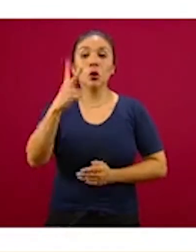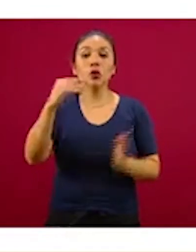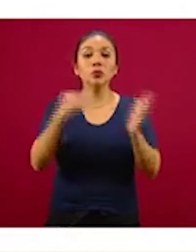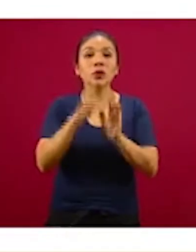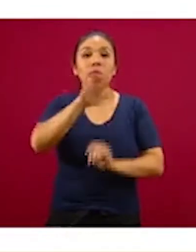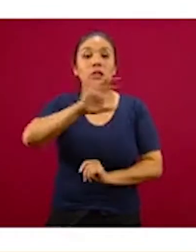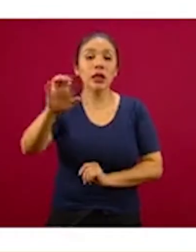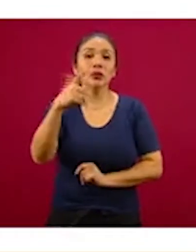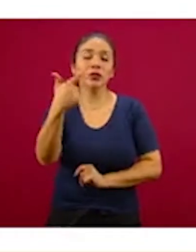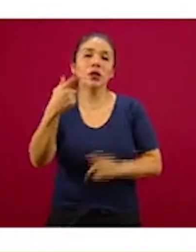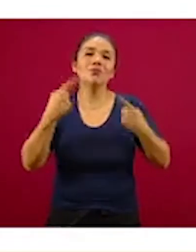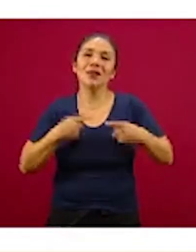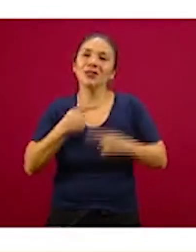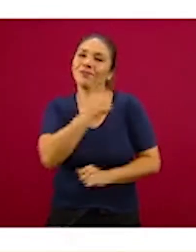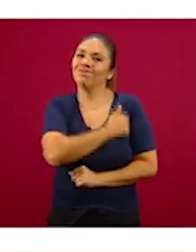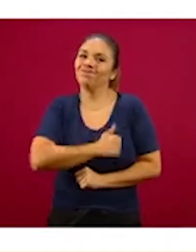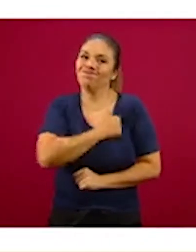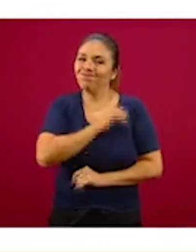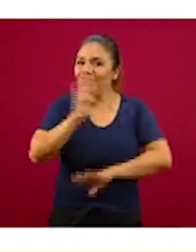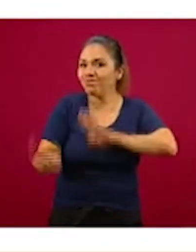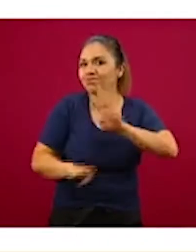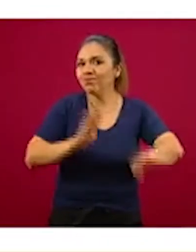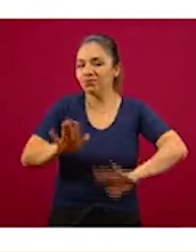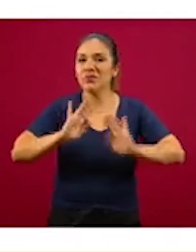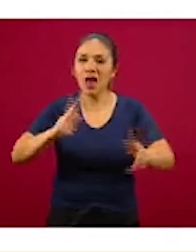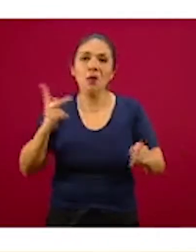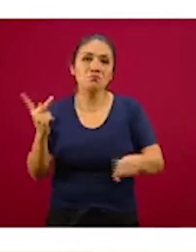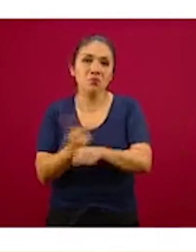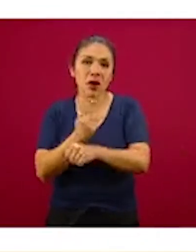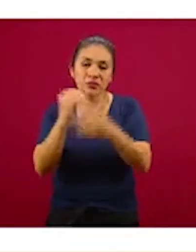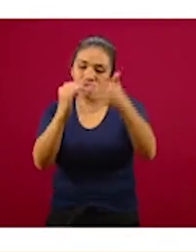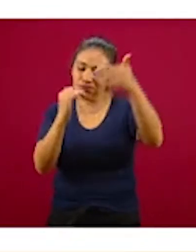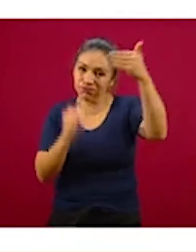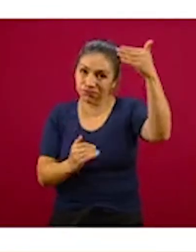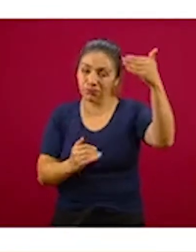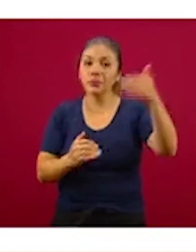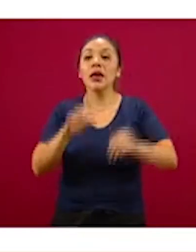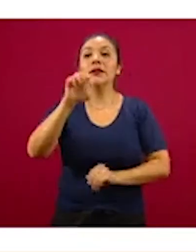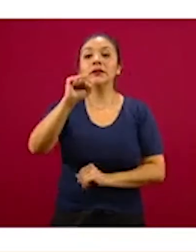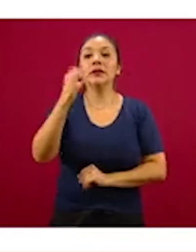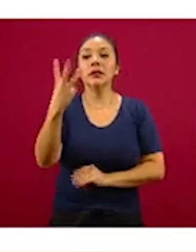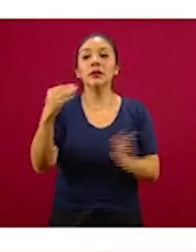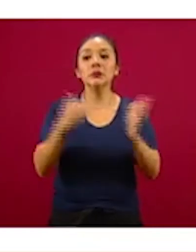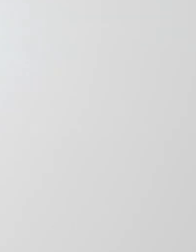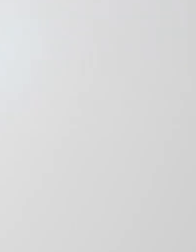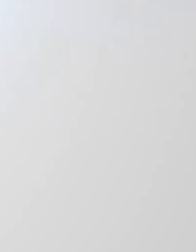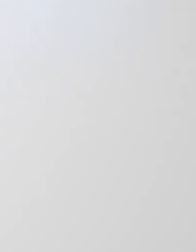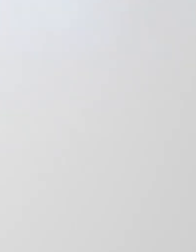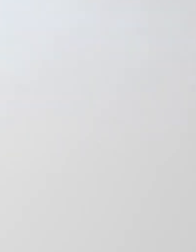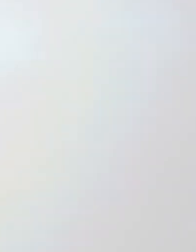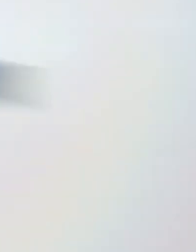activa en México. 2.507 lamentables defunciones que han ocurrido hasta el momento.